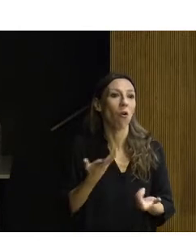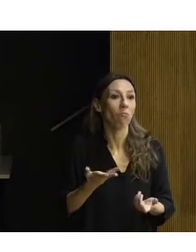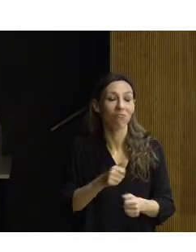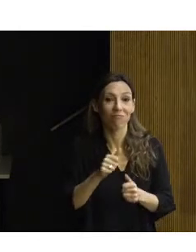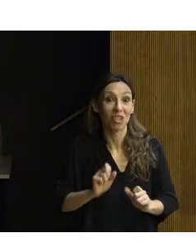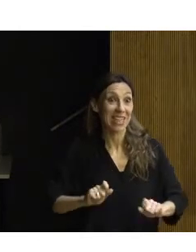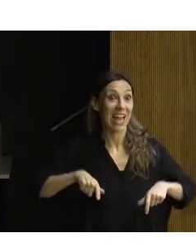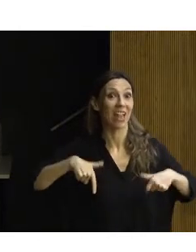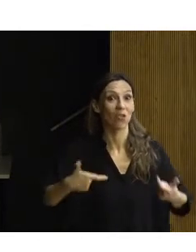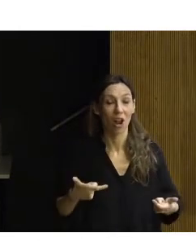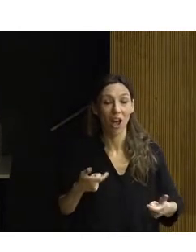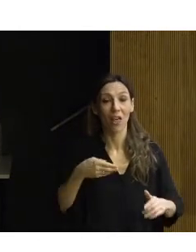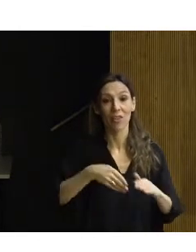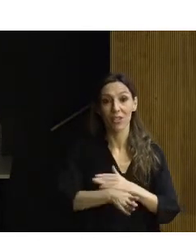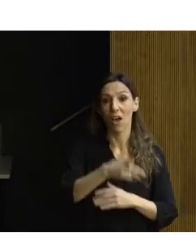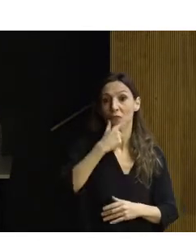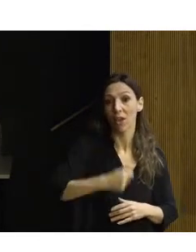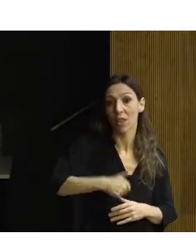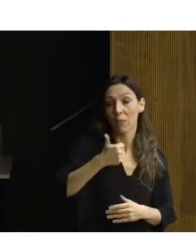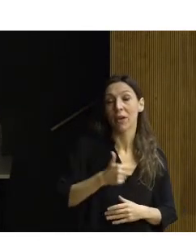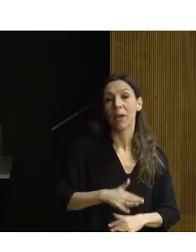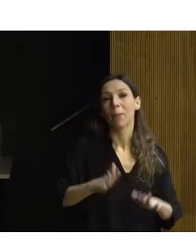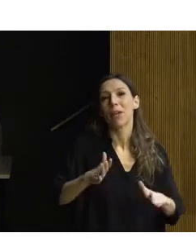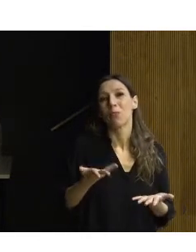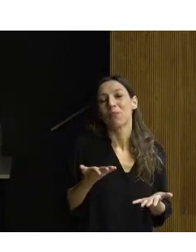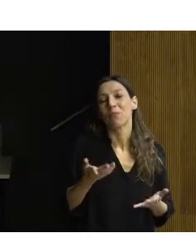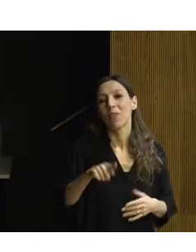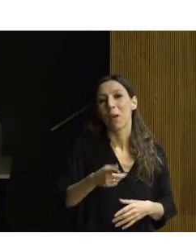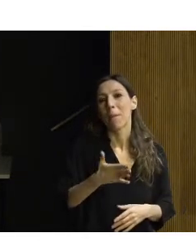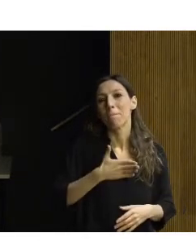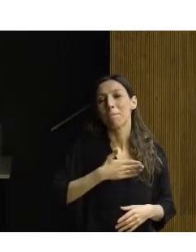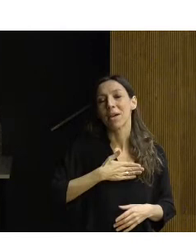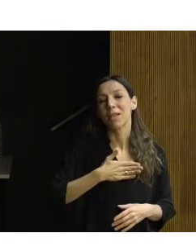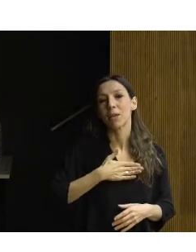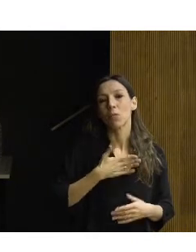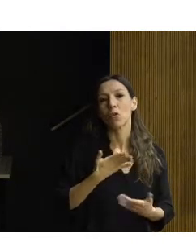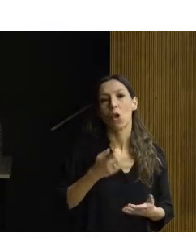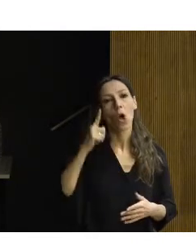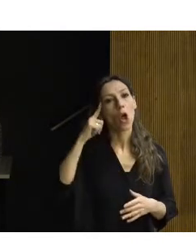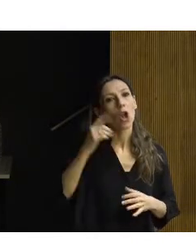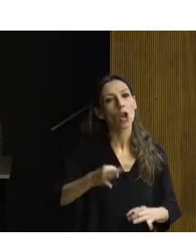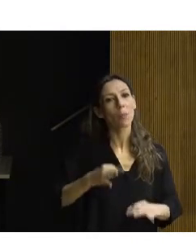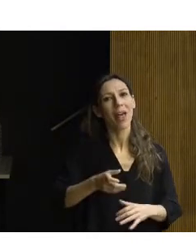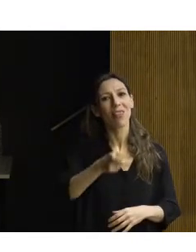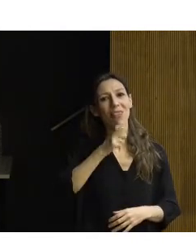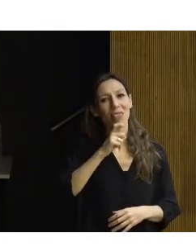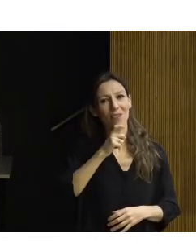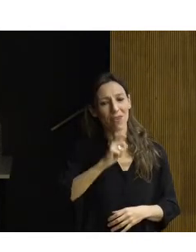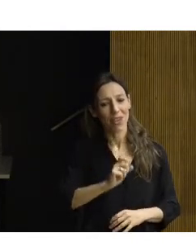con la accesibilidad. Pero, sin embargo, la intervención en el patrimonio, que evidentemente tiene una complejidad especial